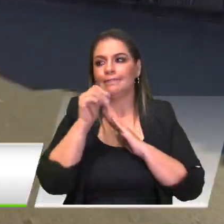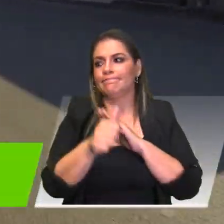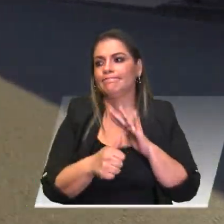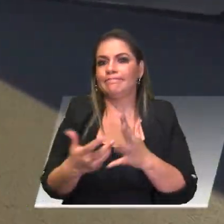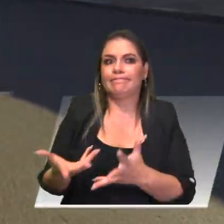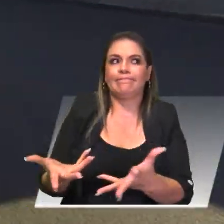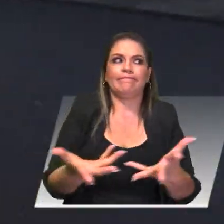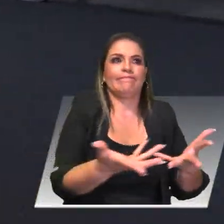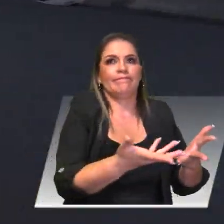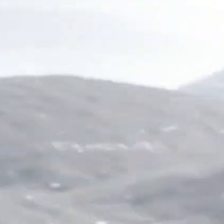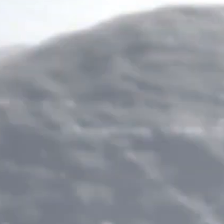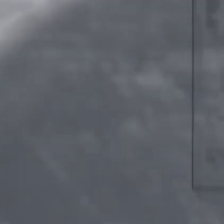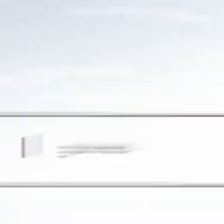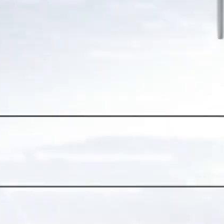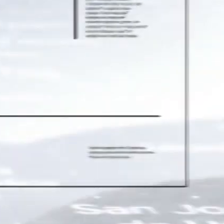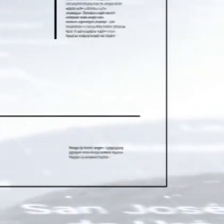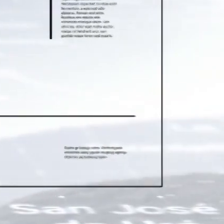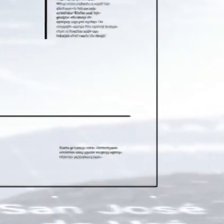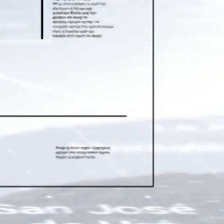aumentado el riesgo.